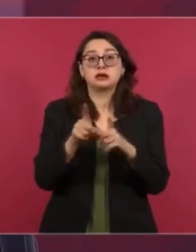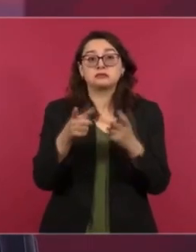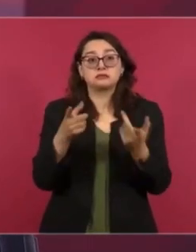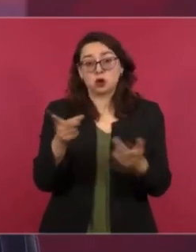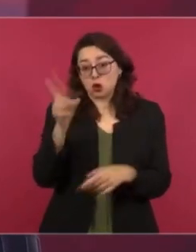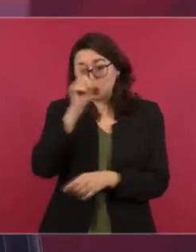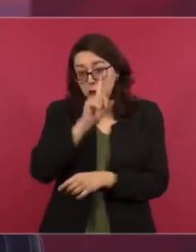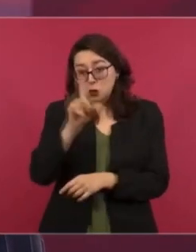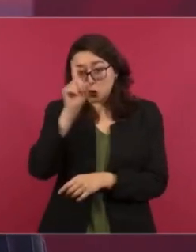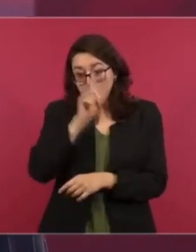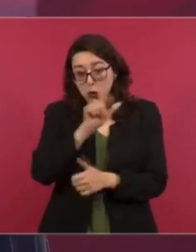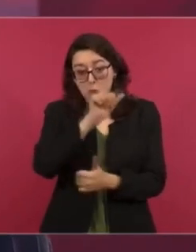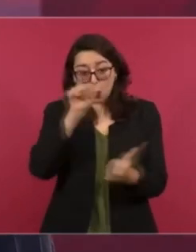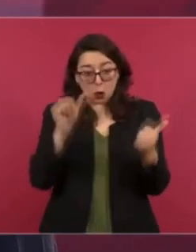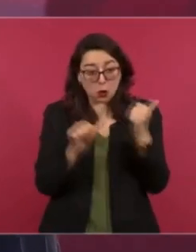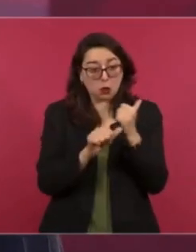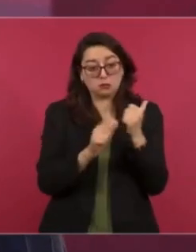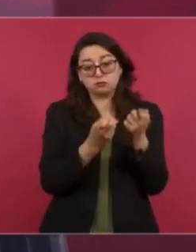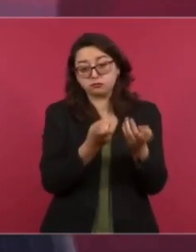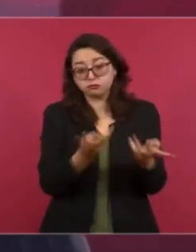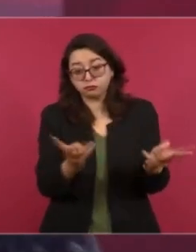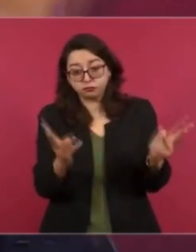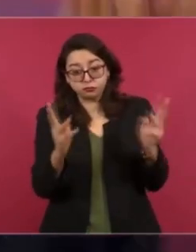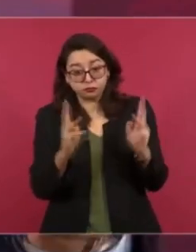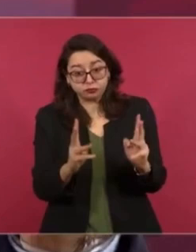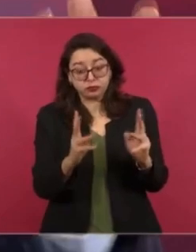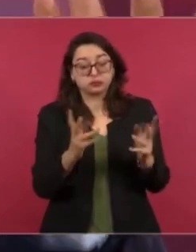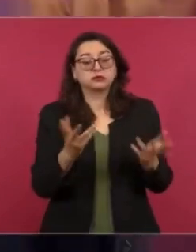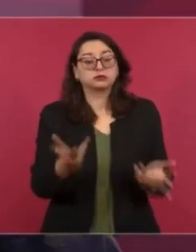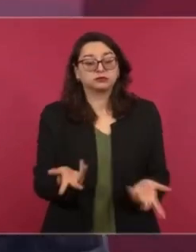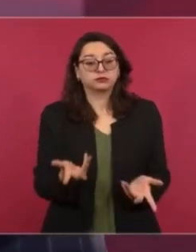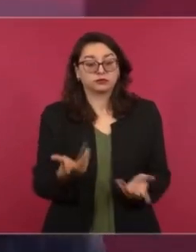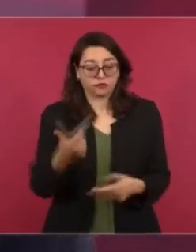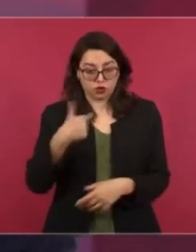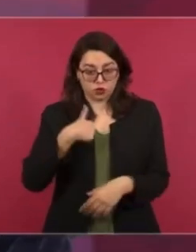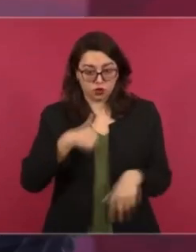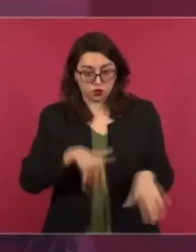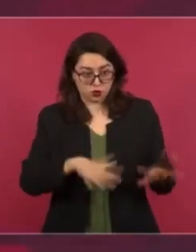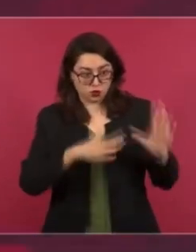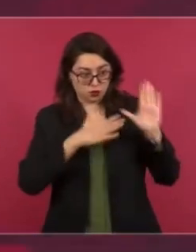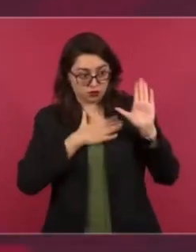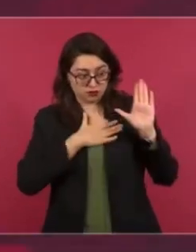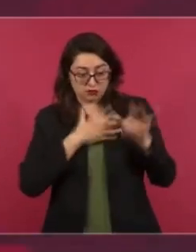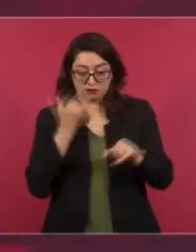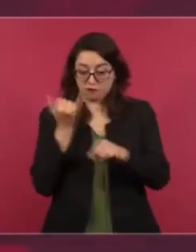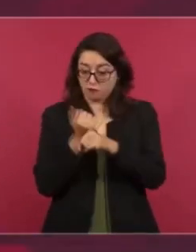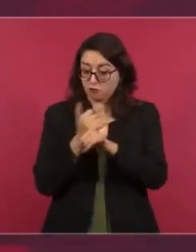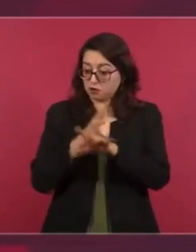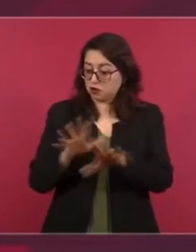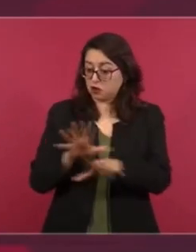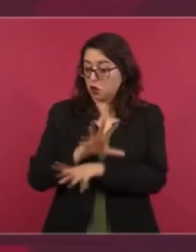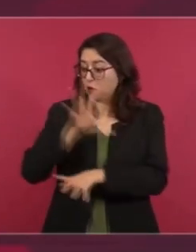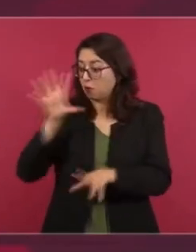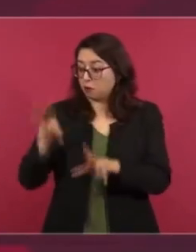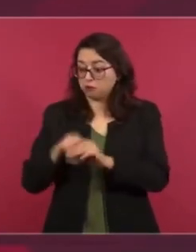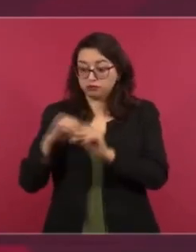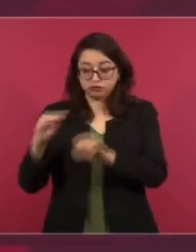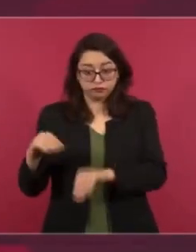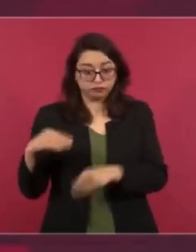me había comprometido a entregar toda la información. Tenemos